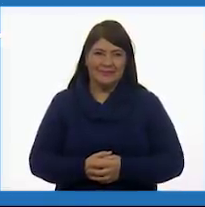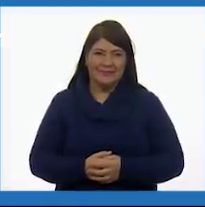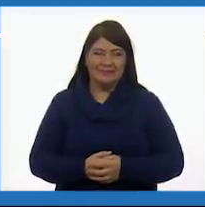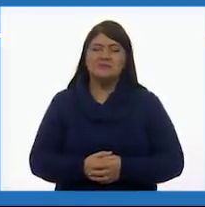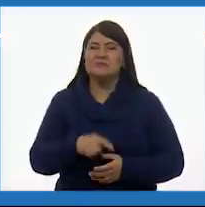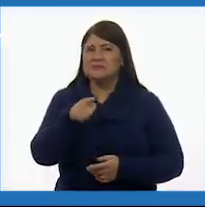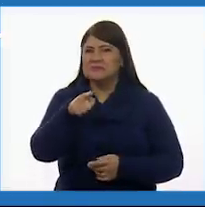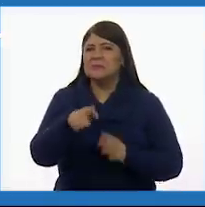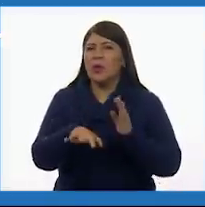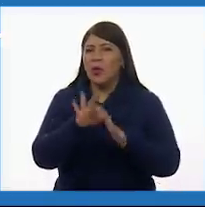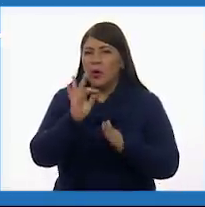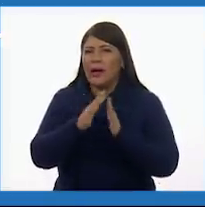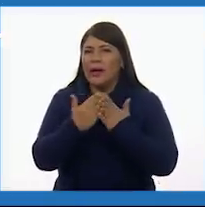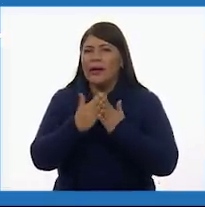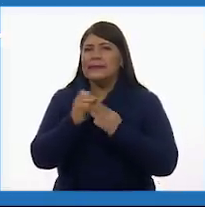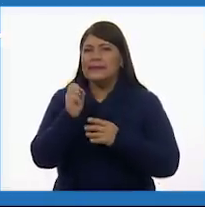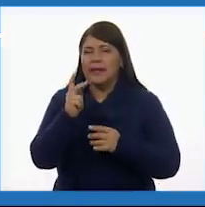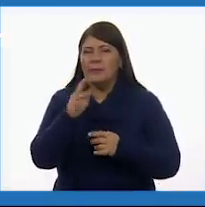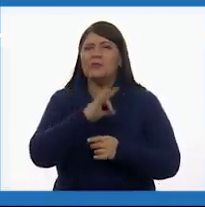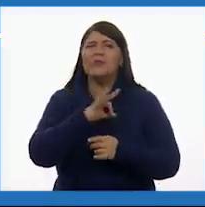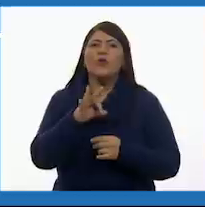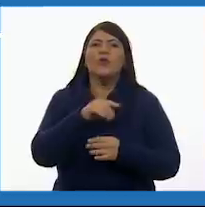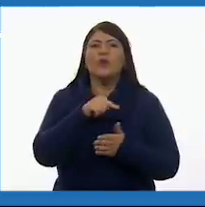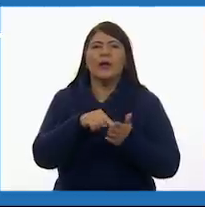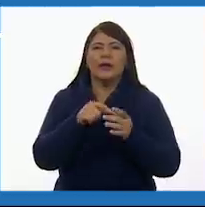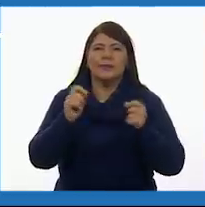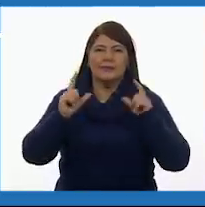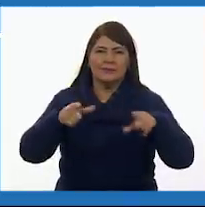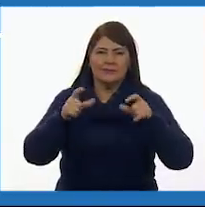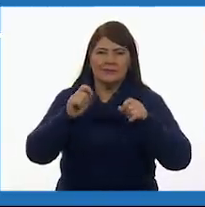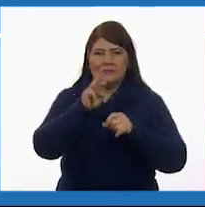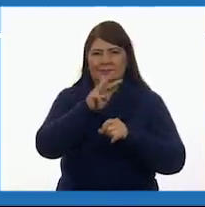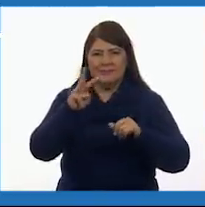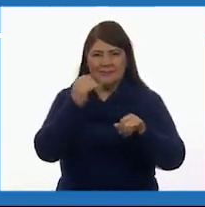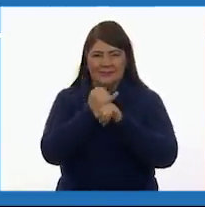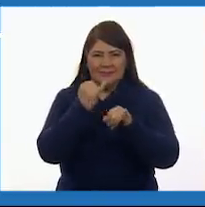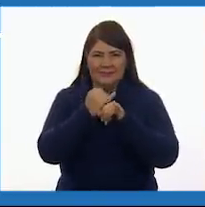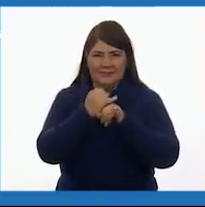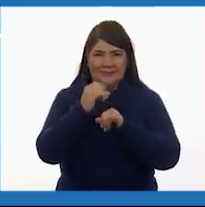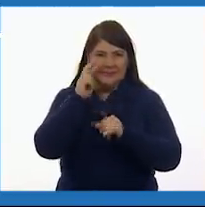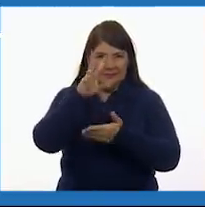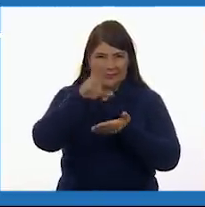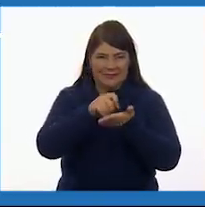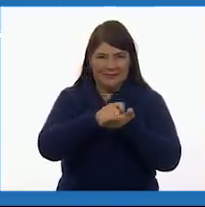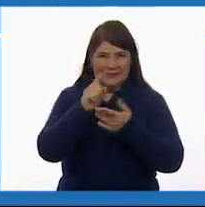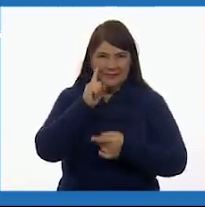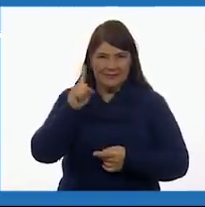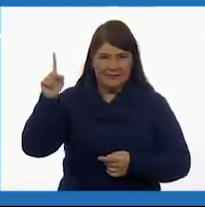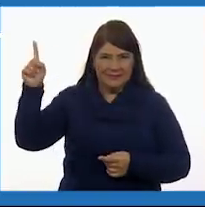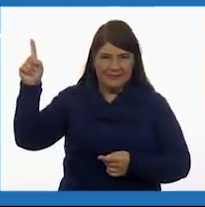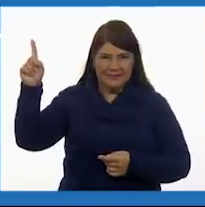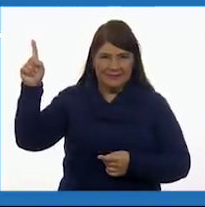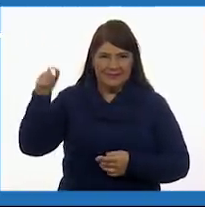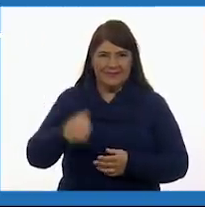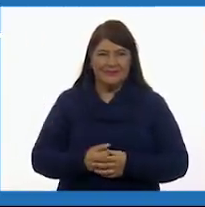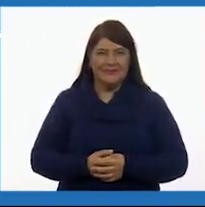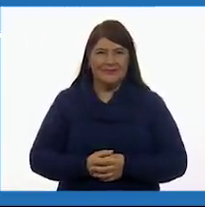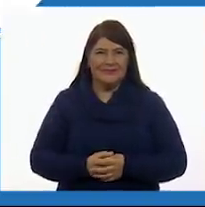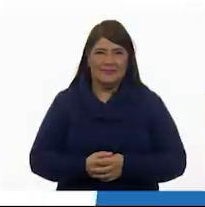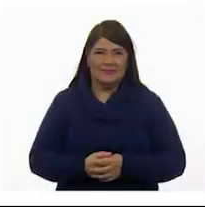También puedes encontrar los libros de texto en la página conalitej.cep.gov.mx.